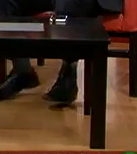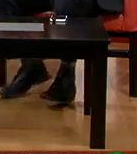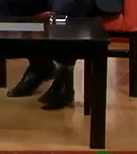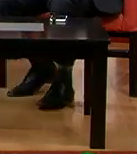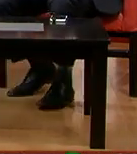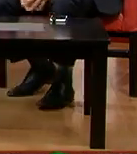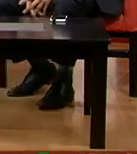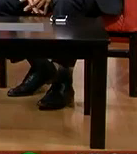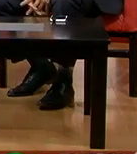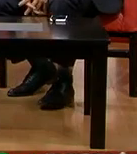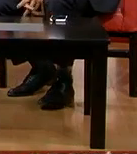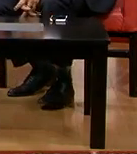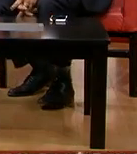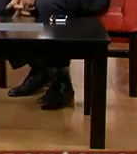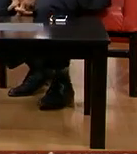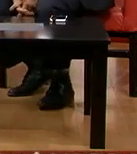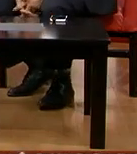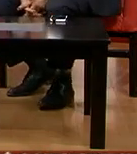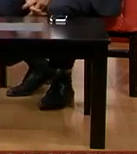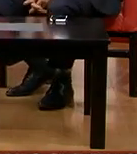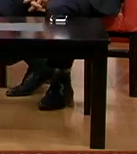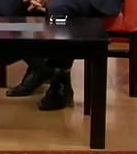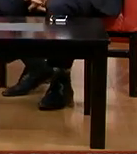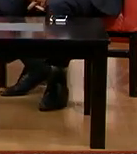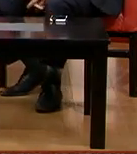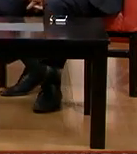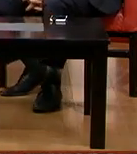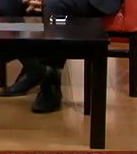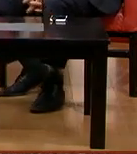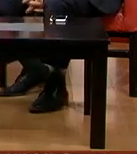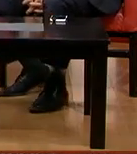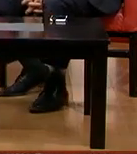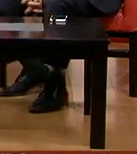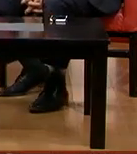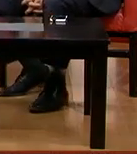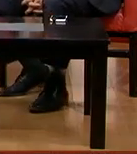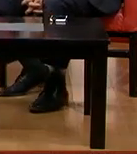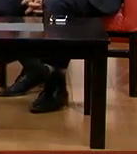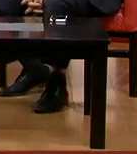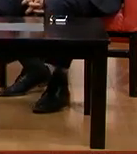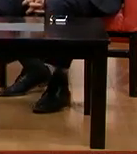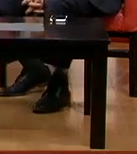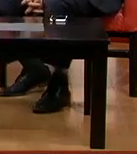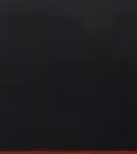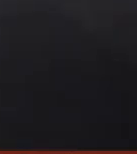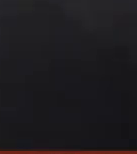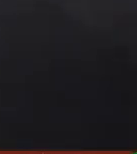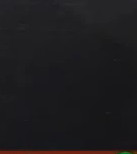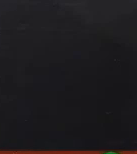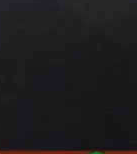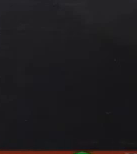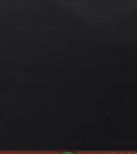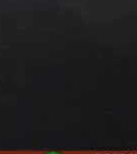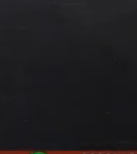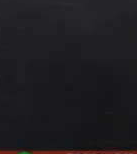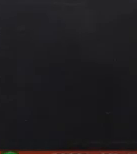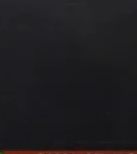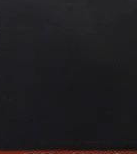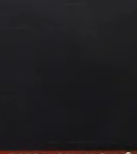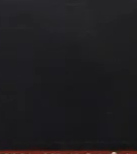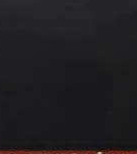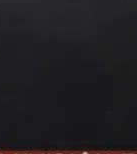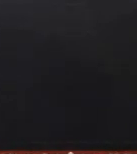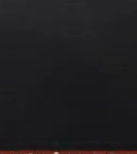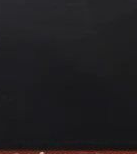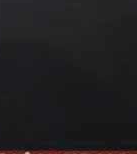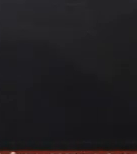aceptando aceptando derrotado hay varias encuestas y no hay homogeneidad en las encuestas una de ellas el Washington Post habla